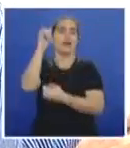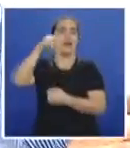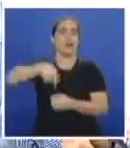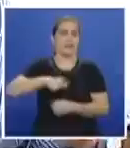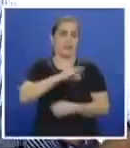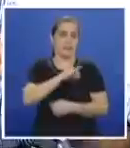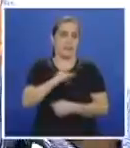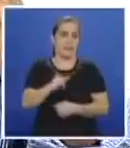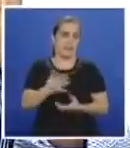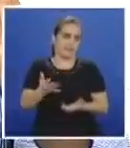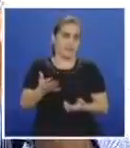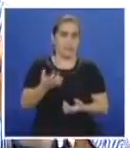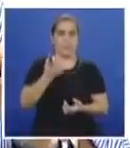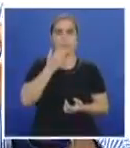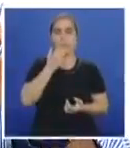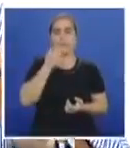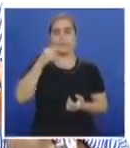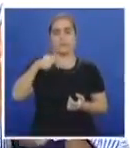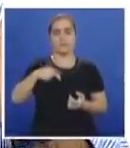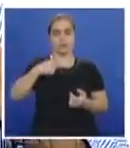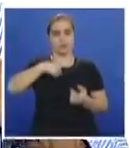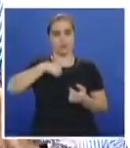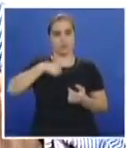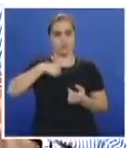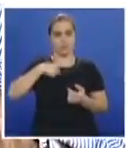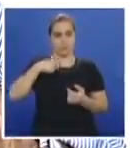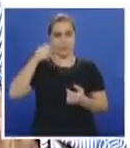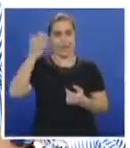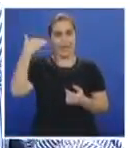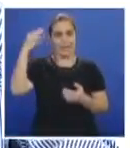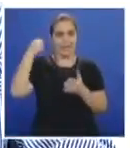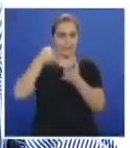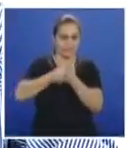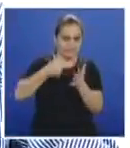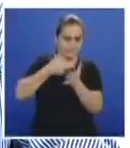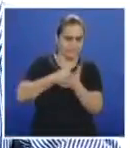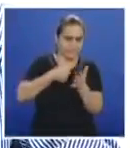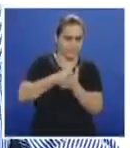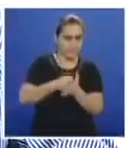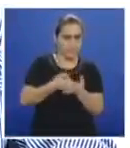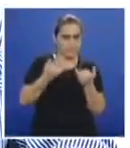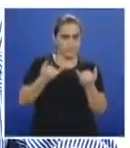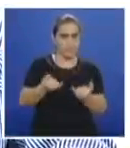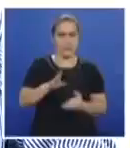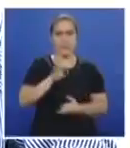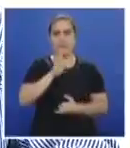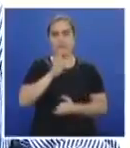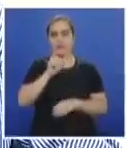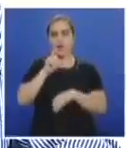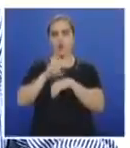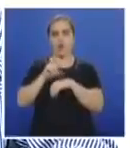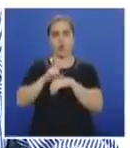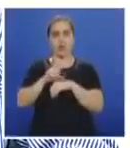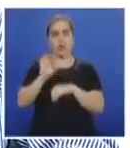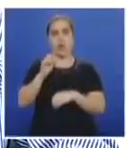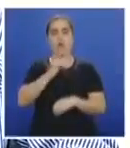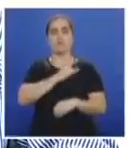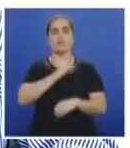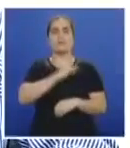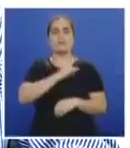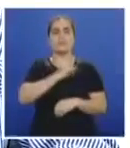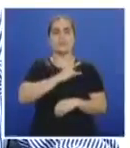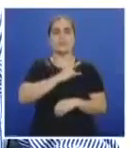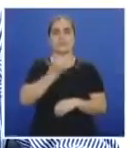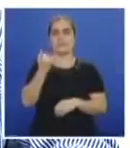afecta. Y mire usted, todo lo que yo insistí en esto, no ha habido un solo colegio, ni una sola universidad,